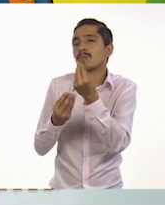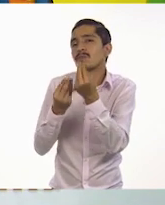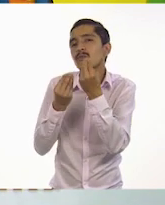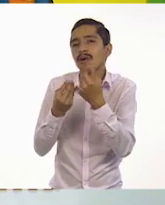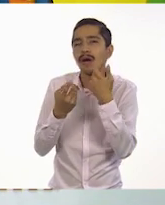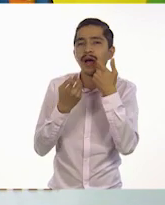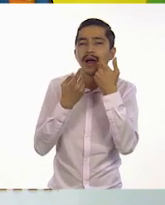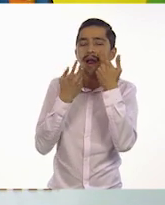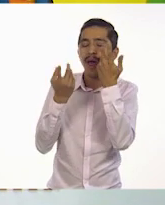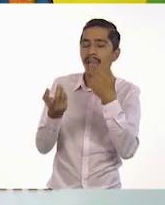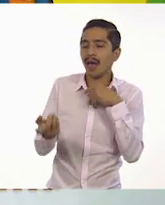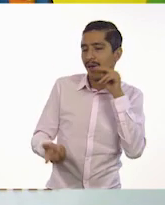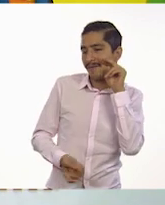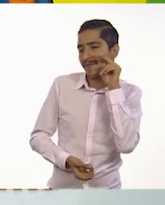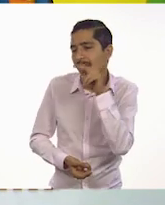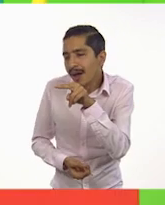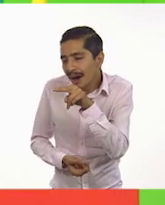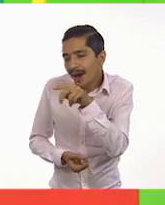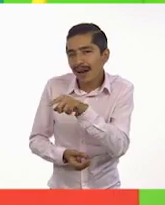verla.